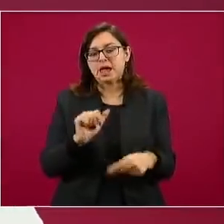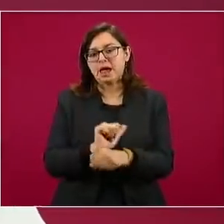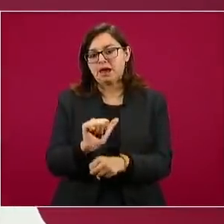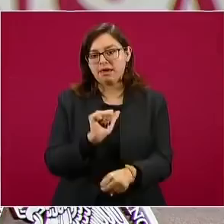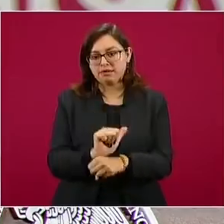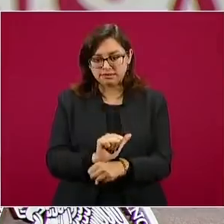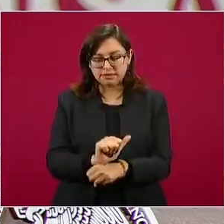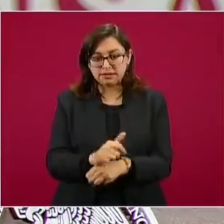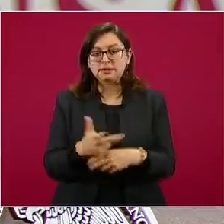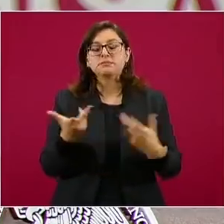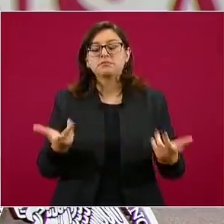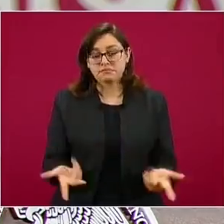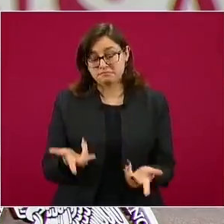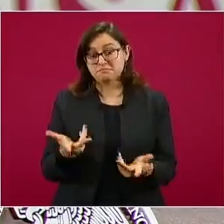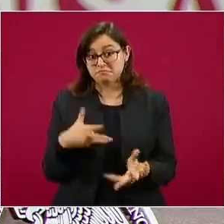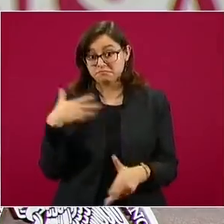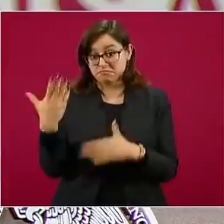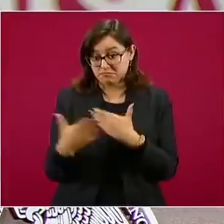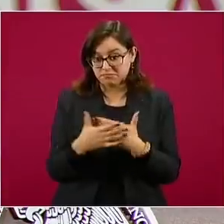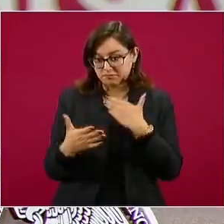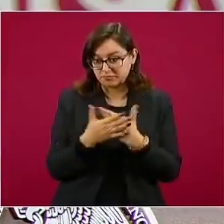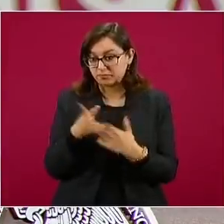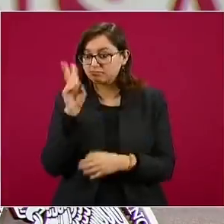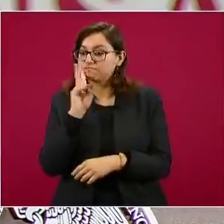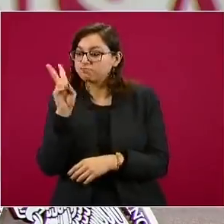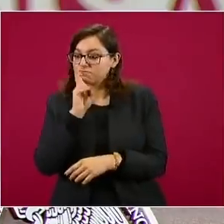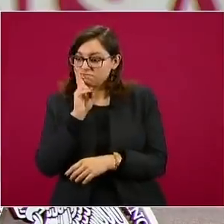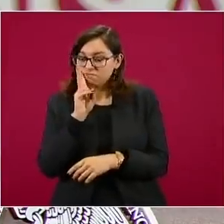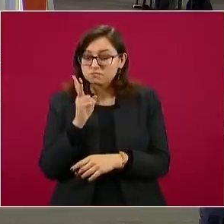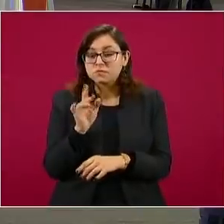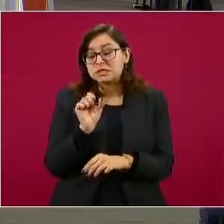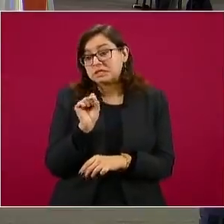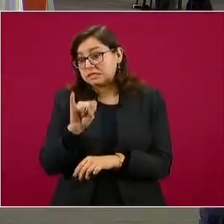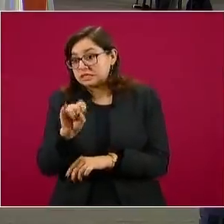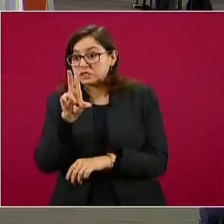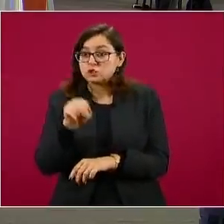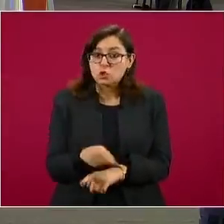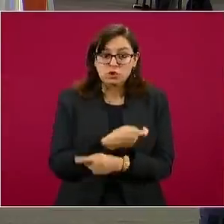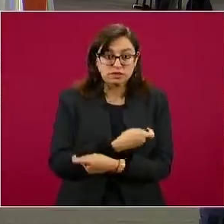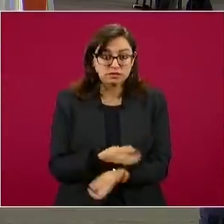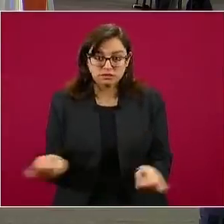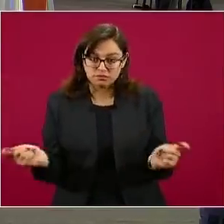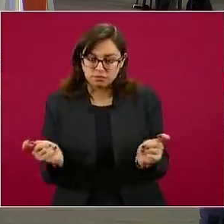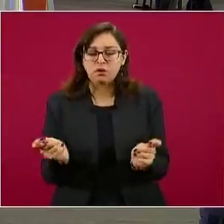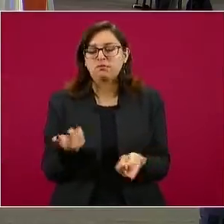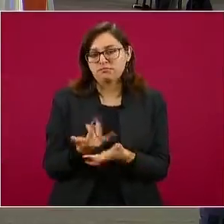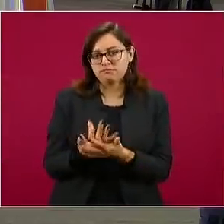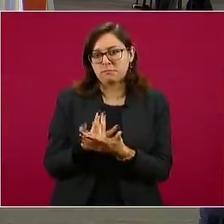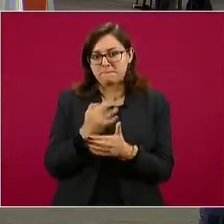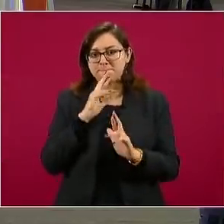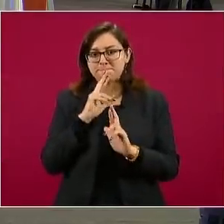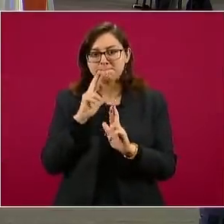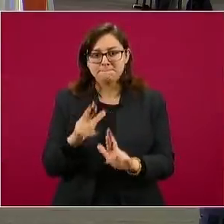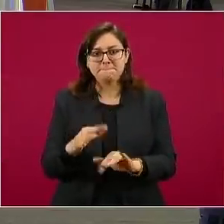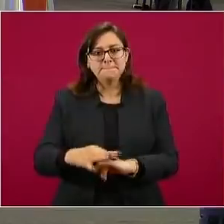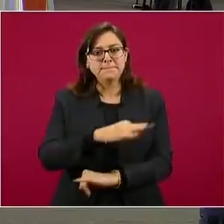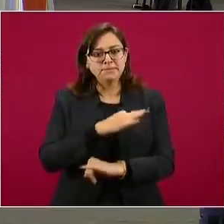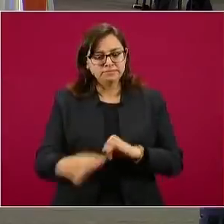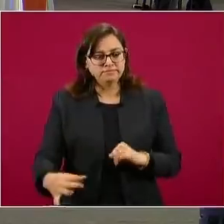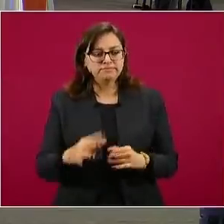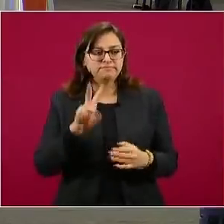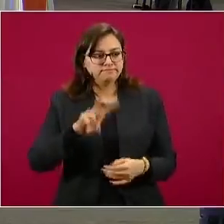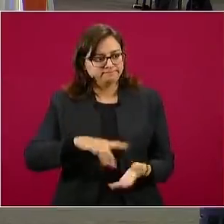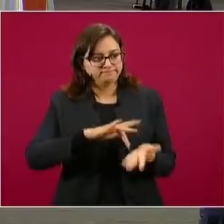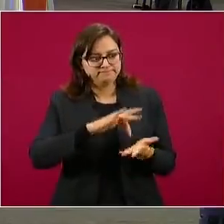fundamentales para el uso de la vacuna en el resto de la región. Y finalizo agradeciendo la confianza del señor presidente,